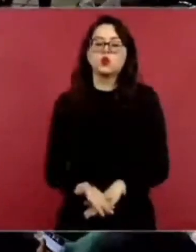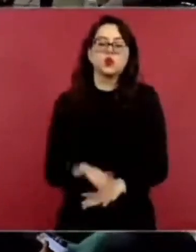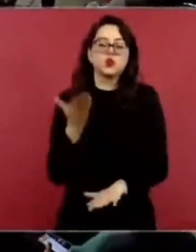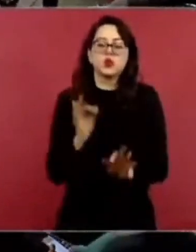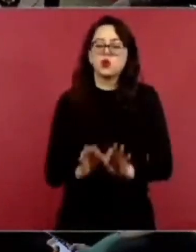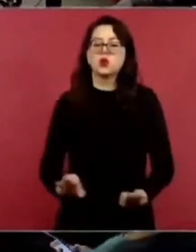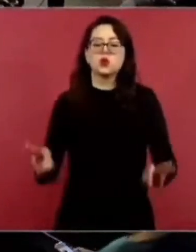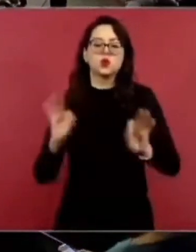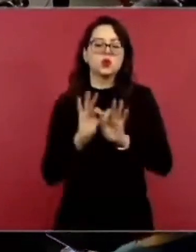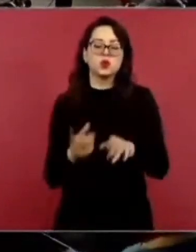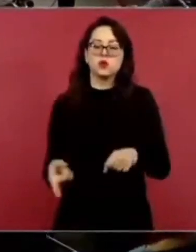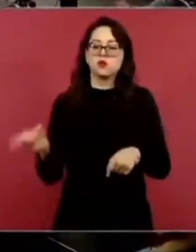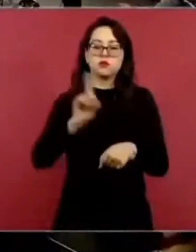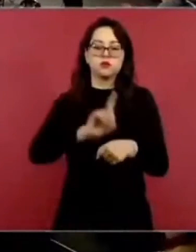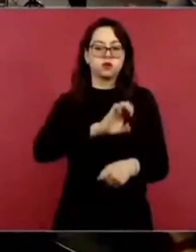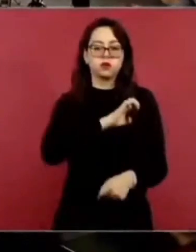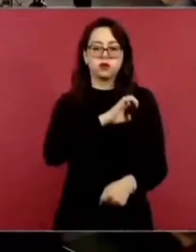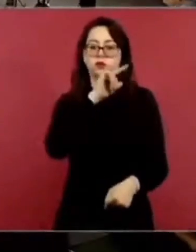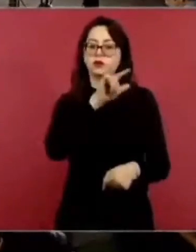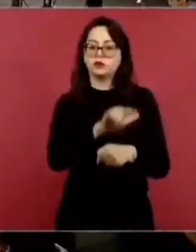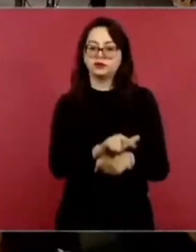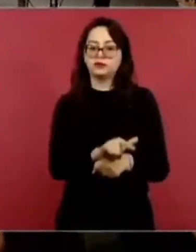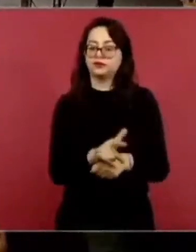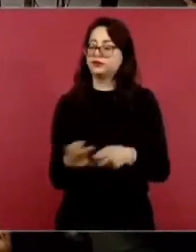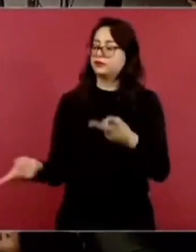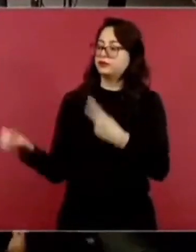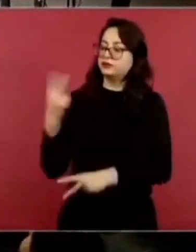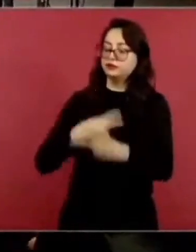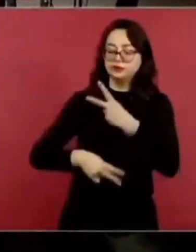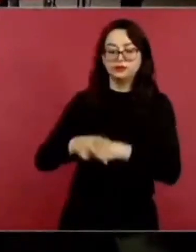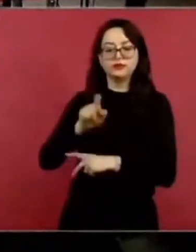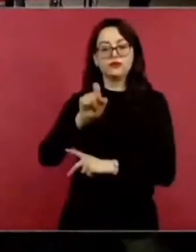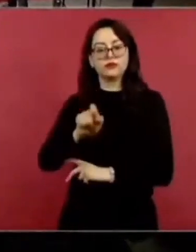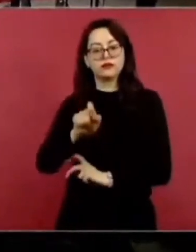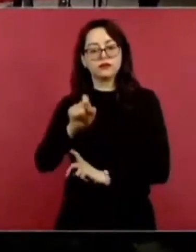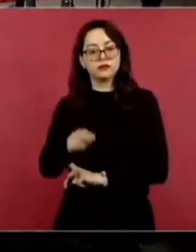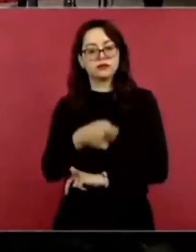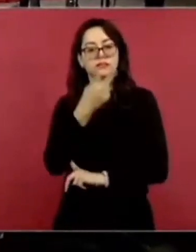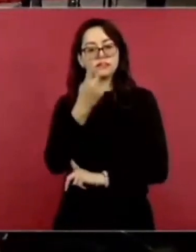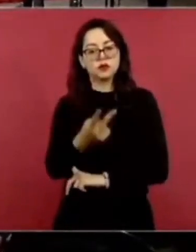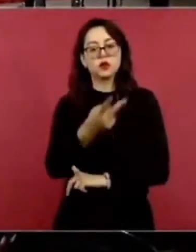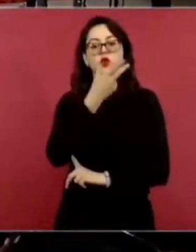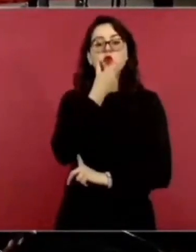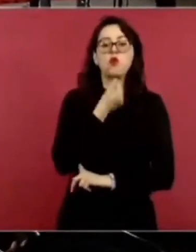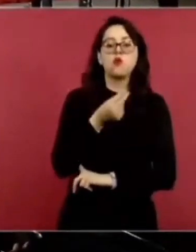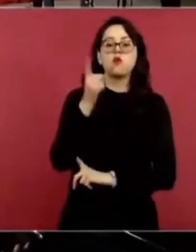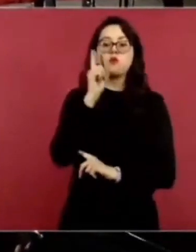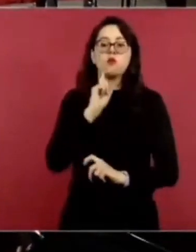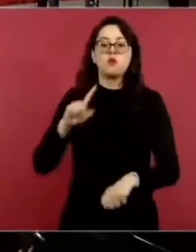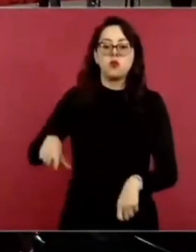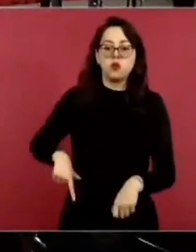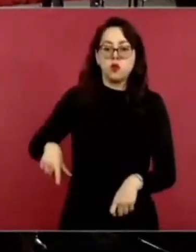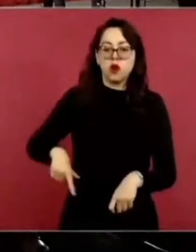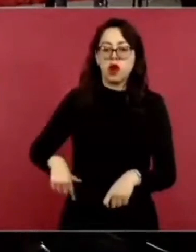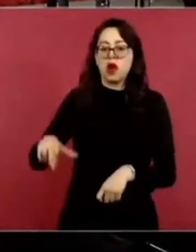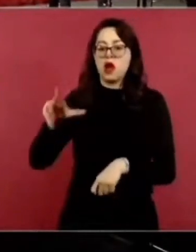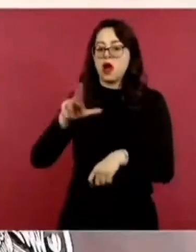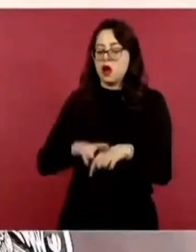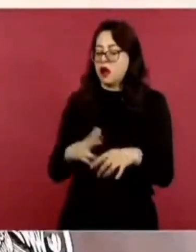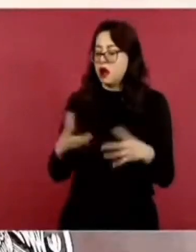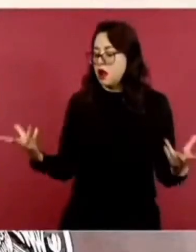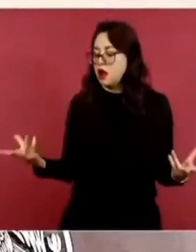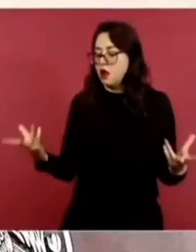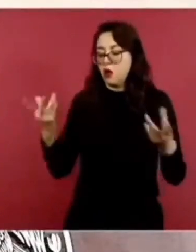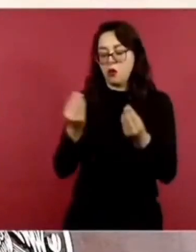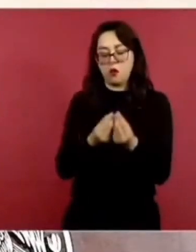pues comunicaremos en presencia de las 22 gobernadoras y gobernadores la firma del